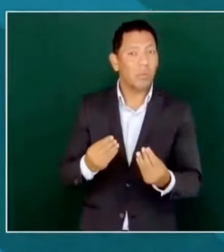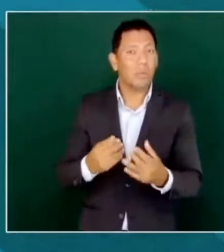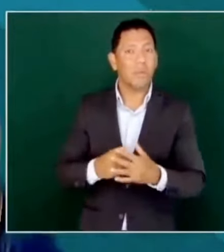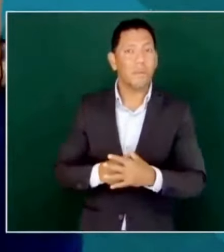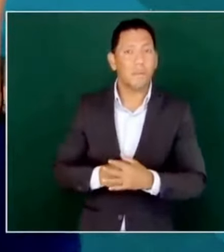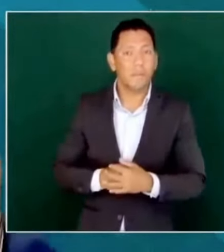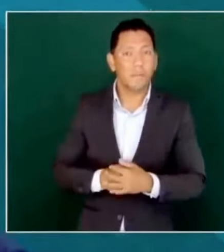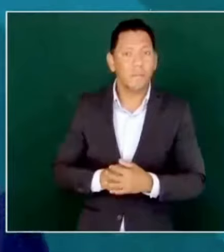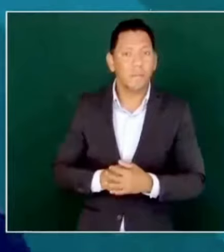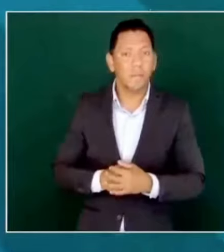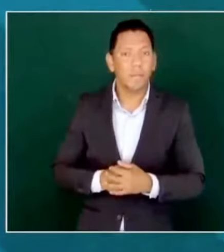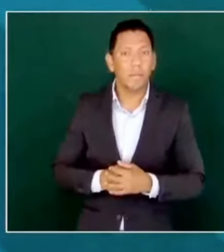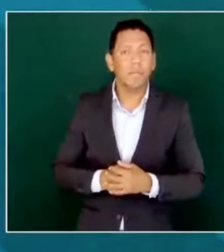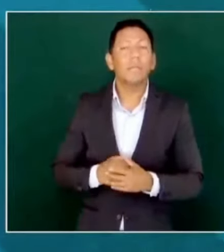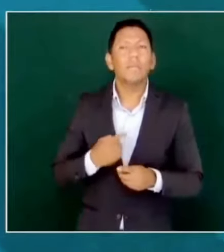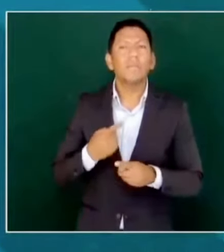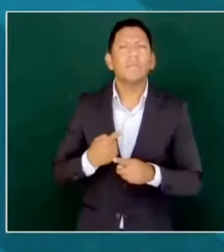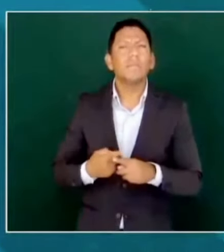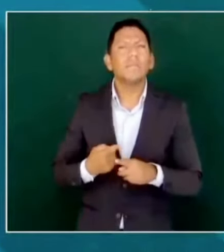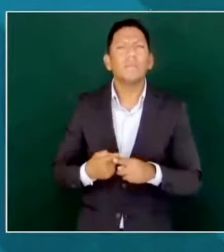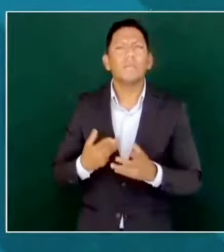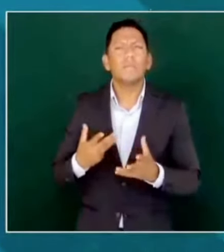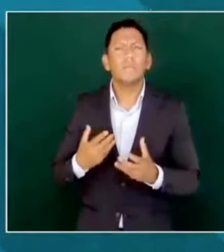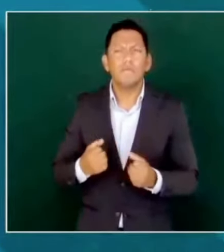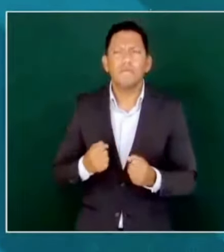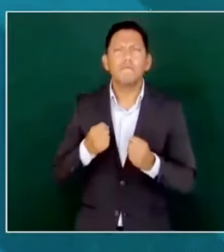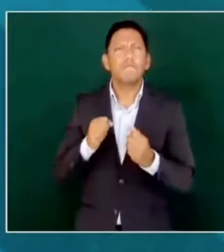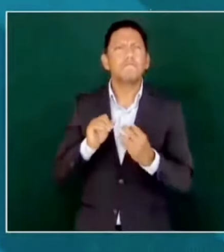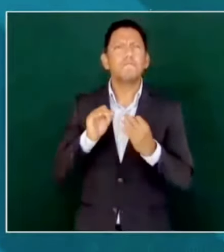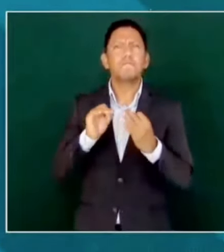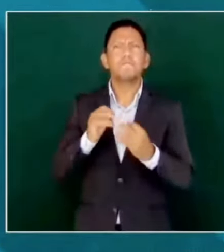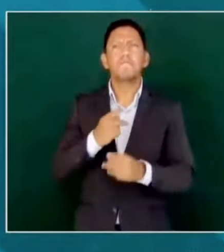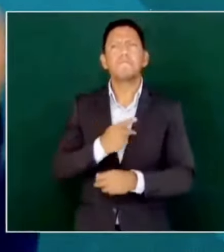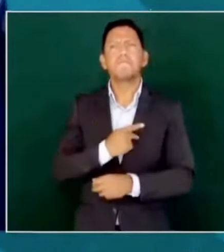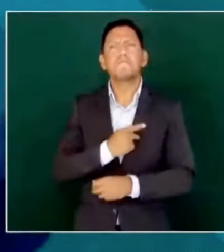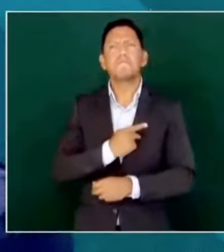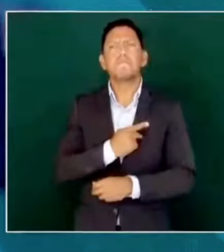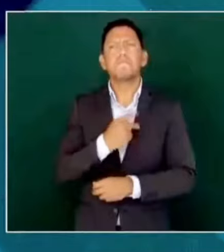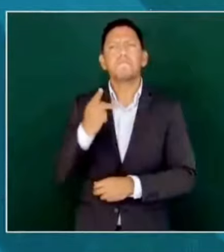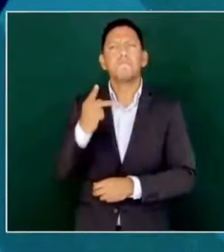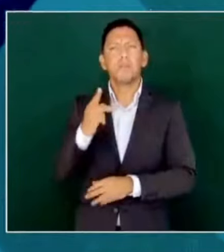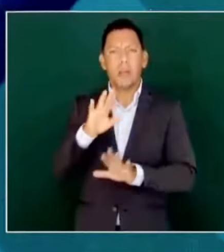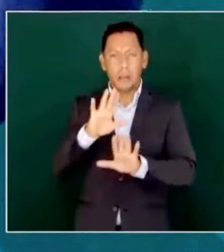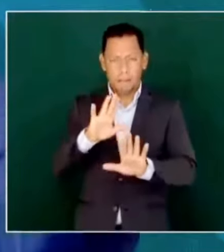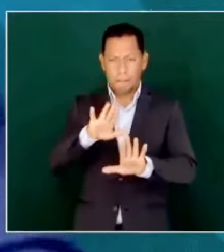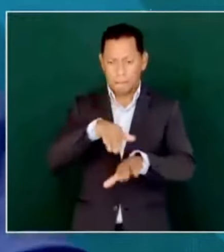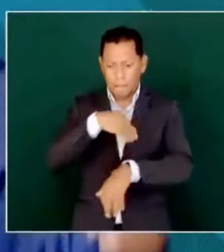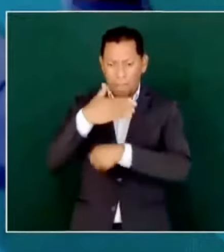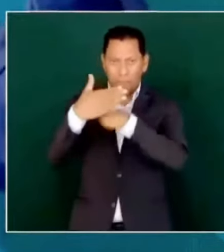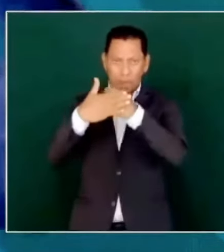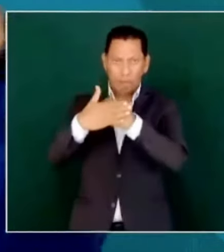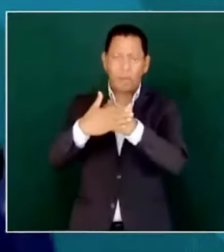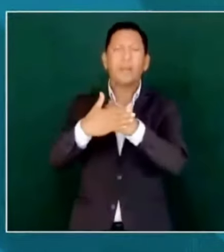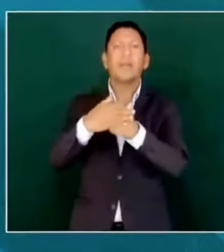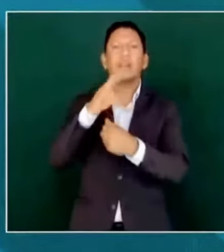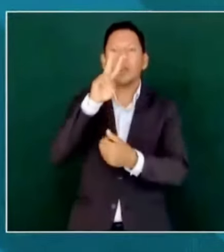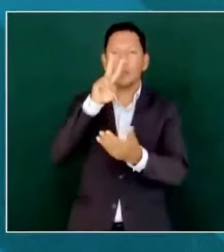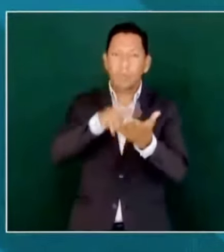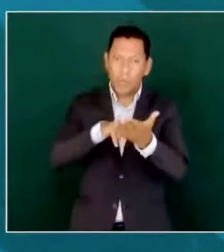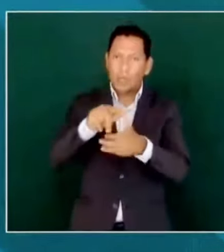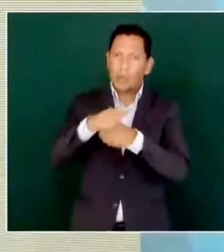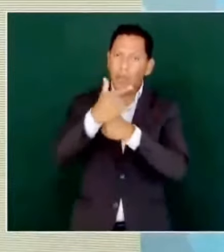Los pobres en el 12 vuelven al fraude